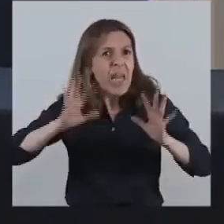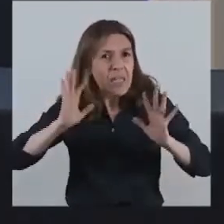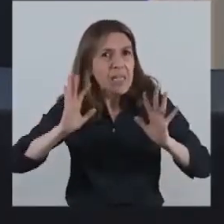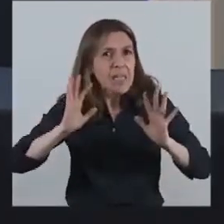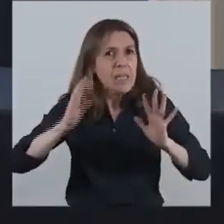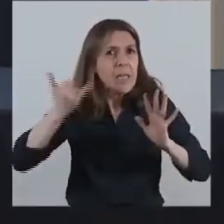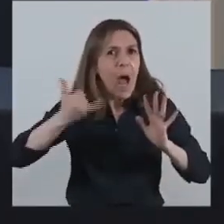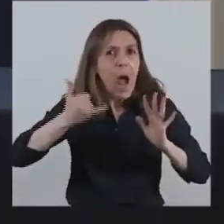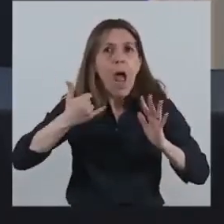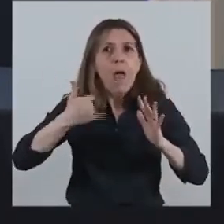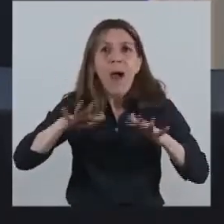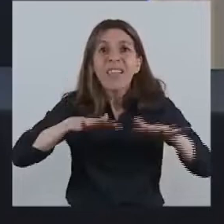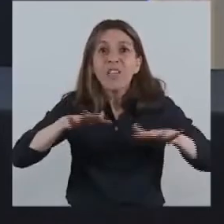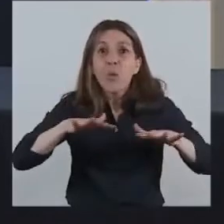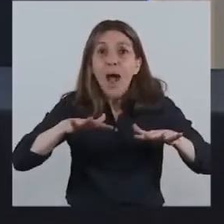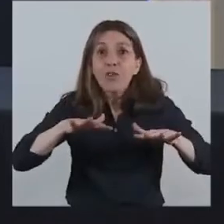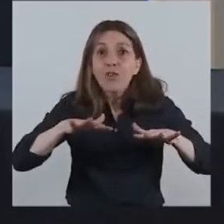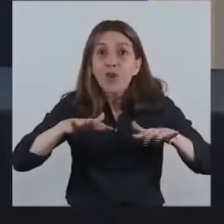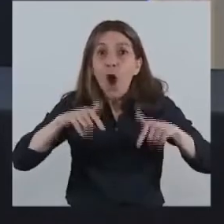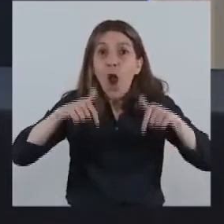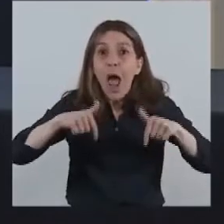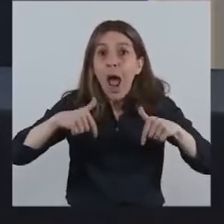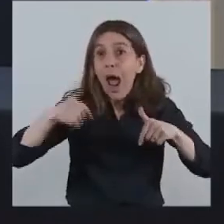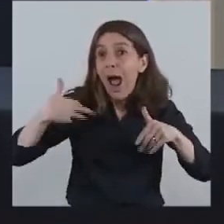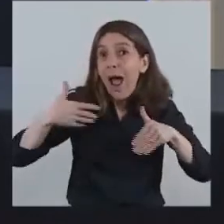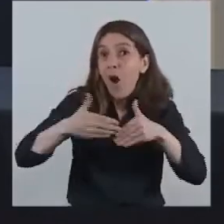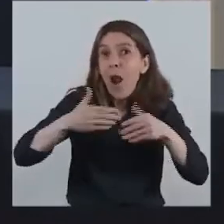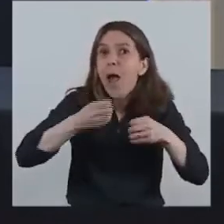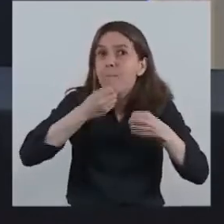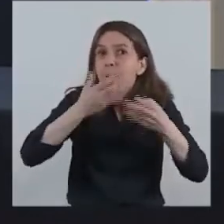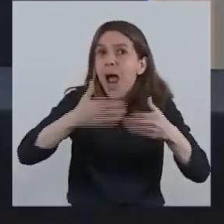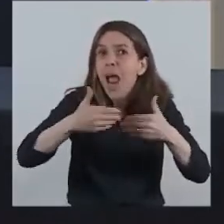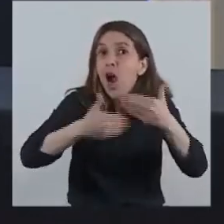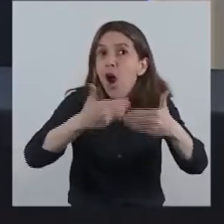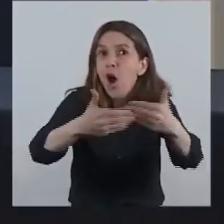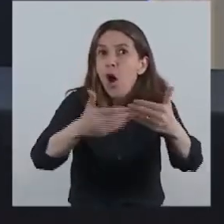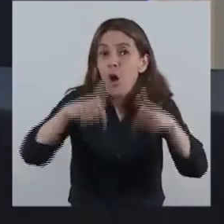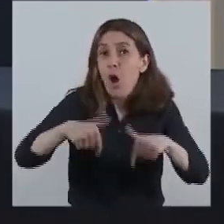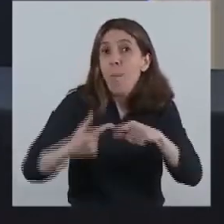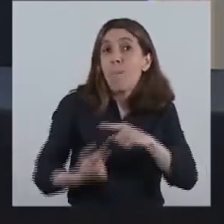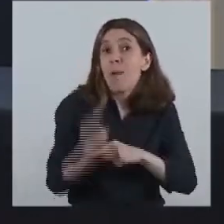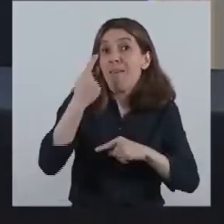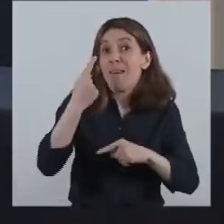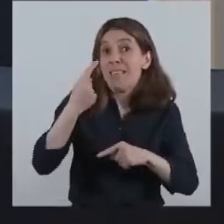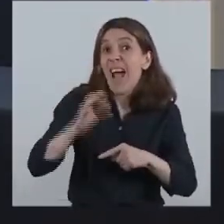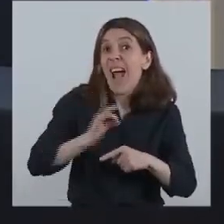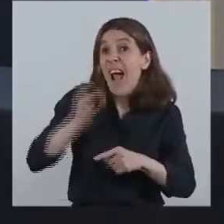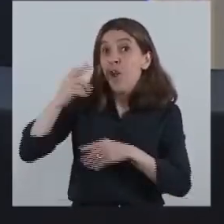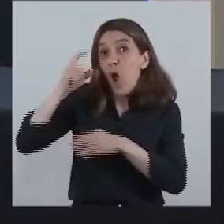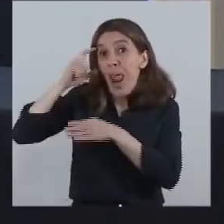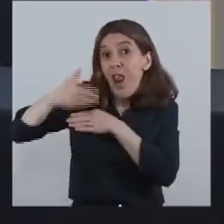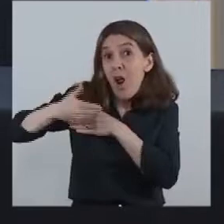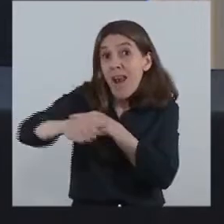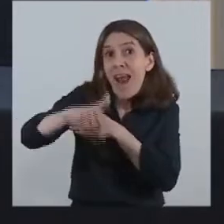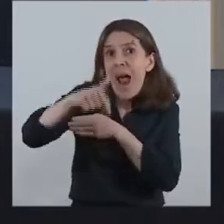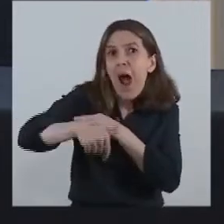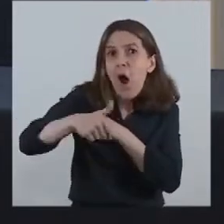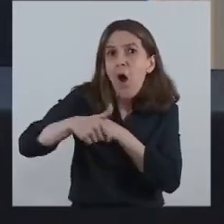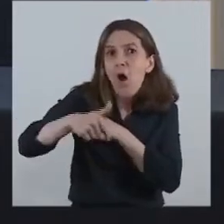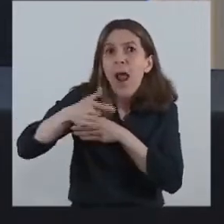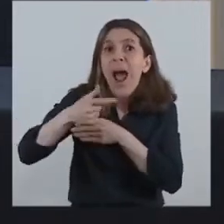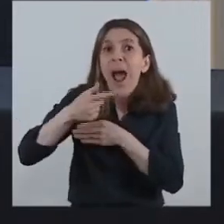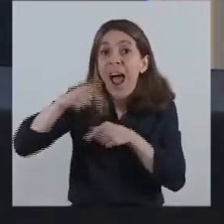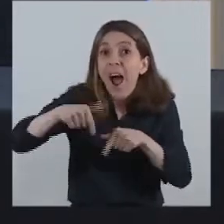la realidad va evolucionando. Hoy, por ejemplo, hemos visto que por primera vez en el año la recaudación tributaria ha